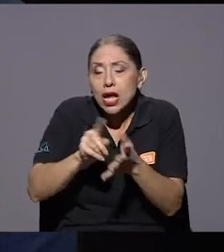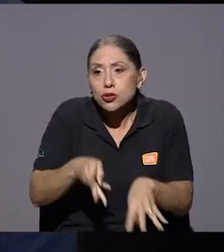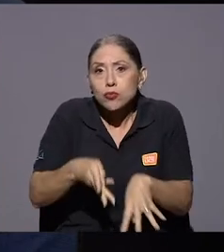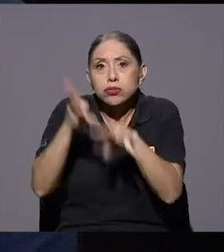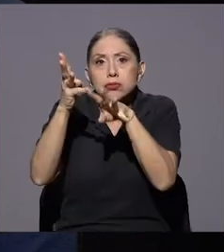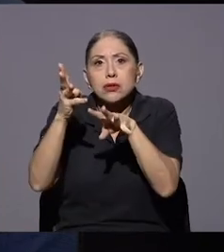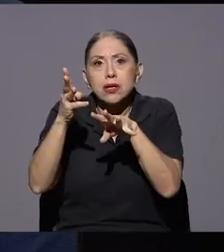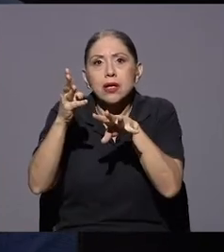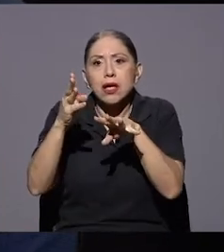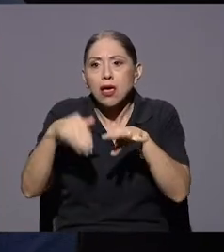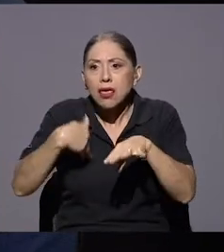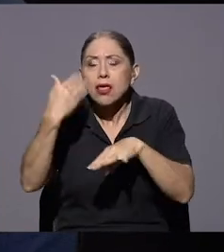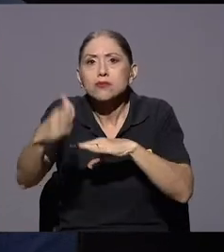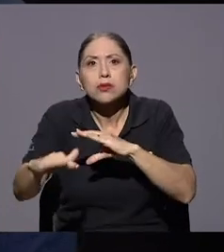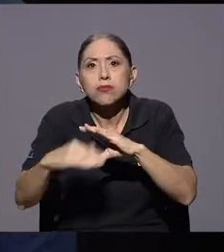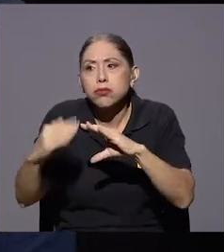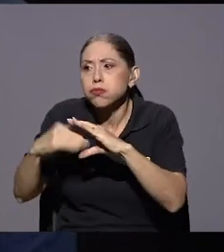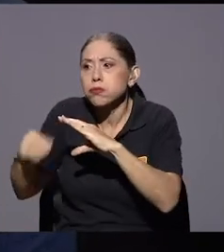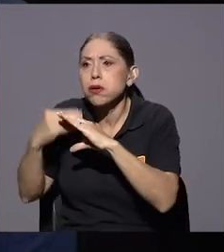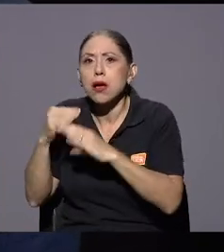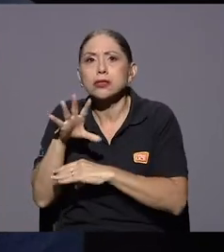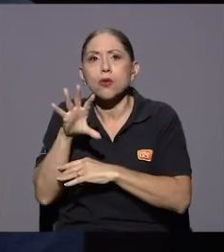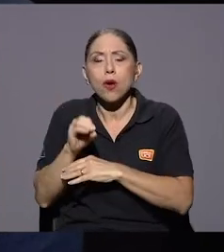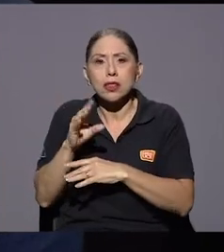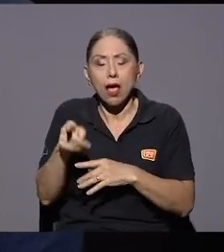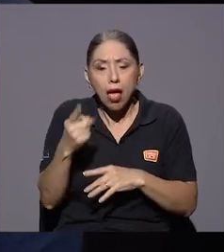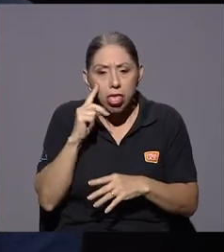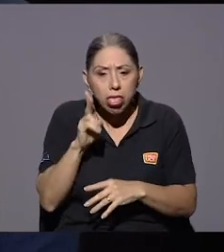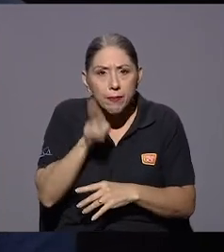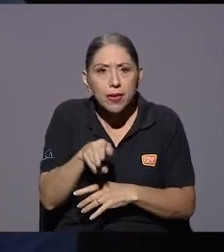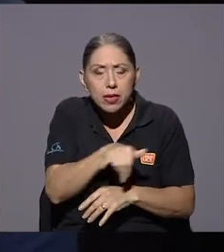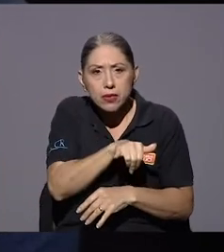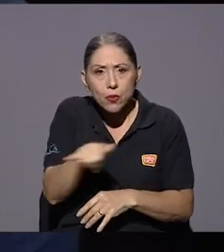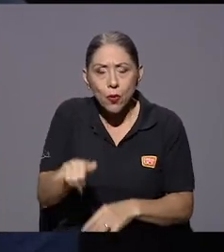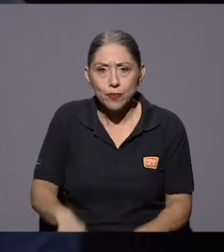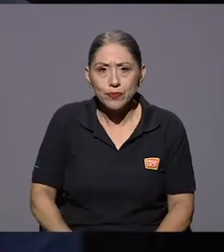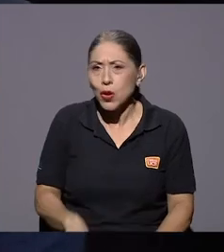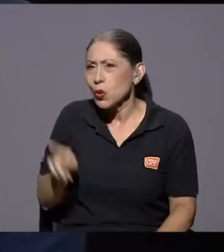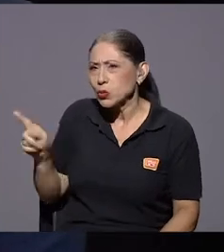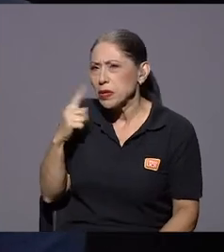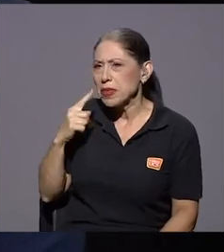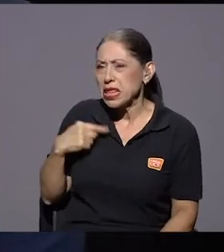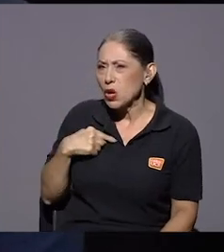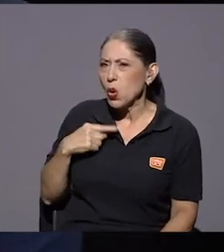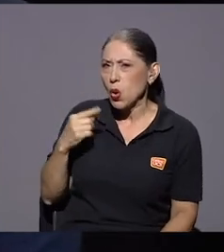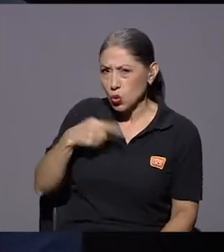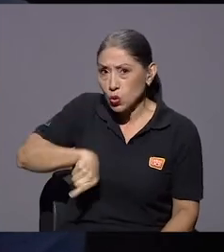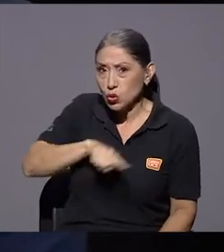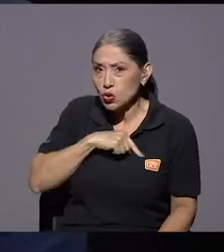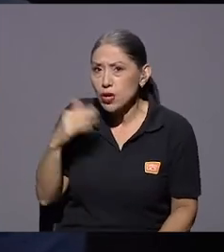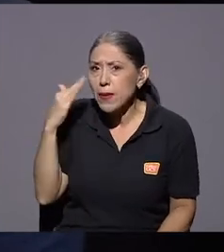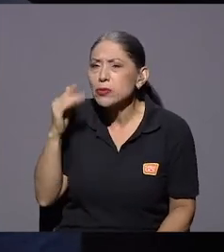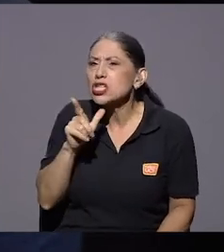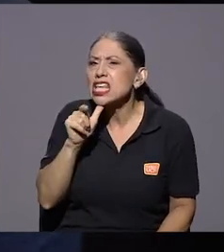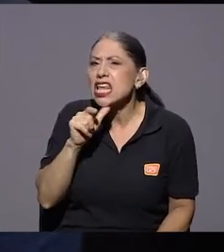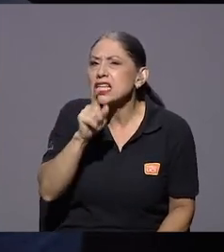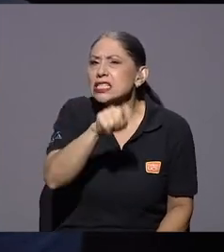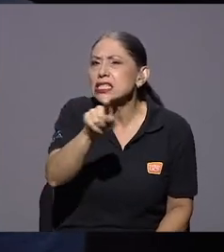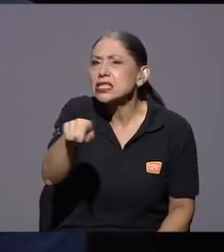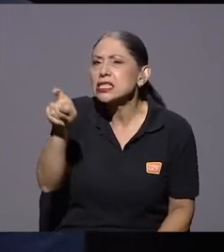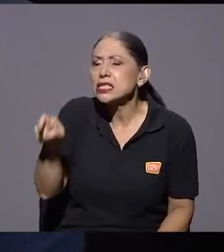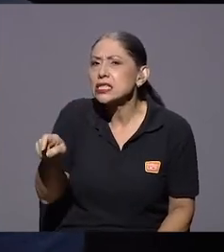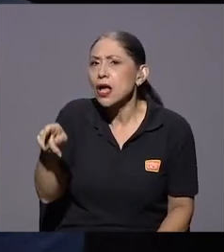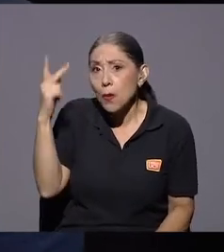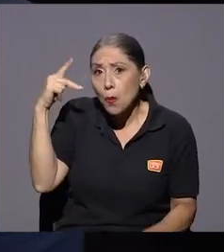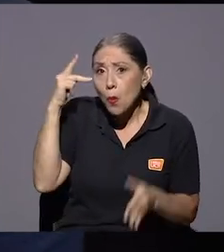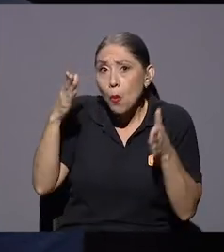lo mismo o sea en esa línea sobre el otro que me mencionabas si sabemos quiénes son o sea los políticos o qué o